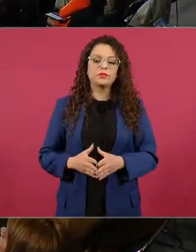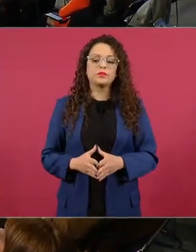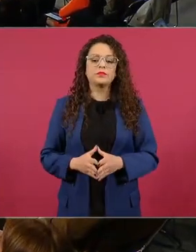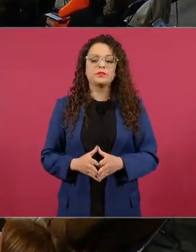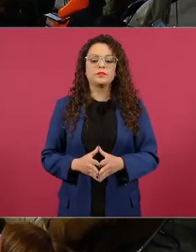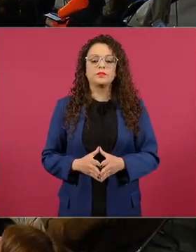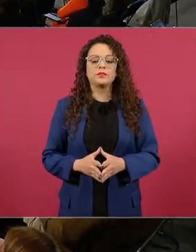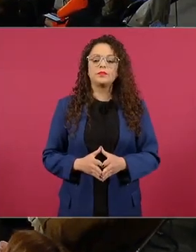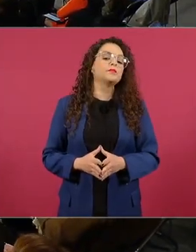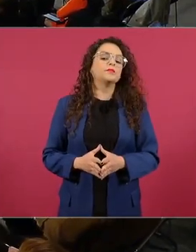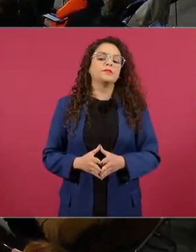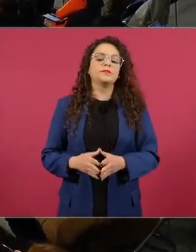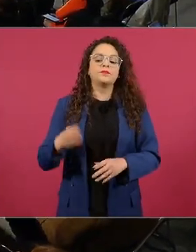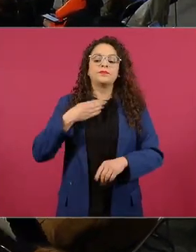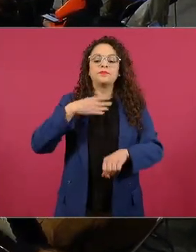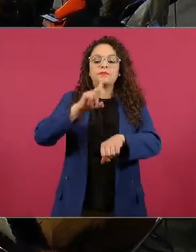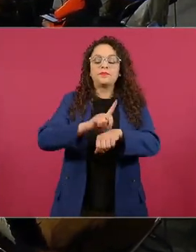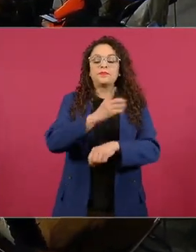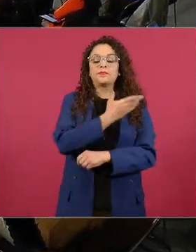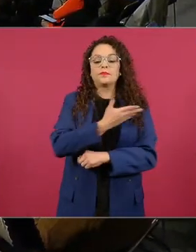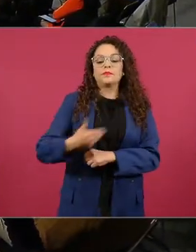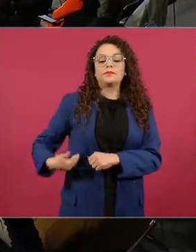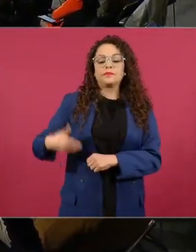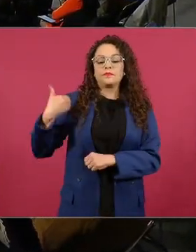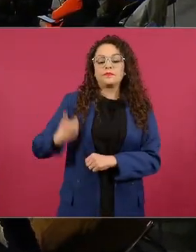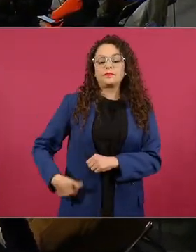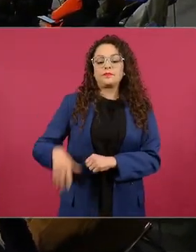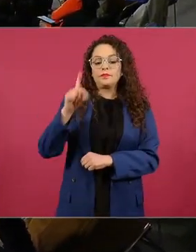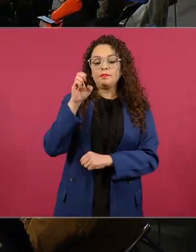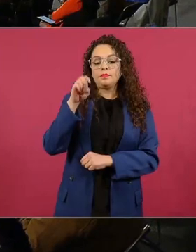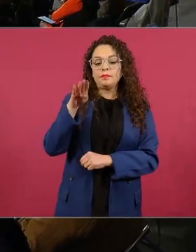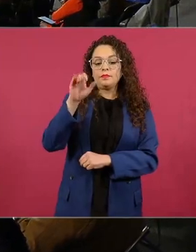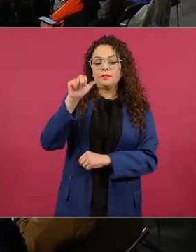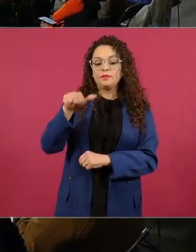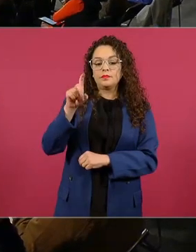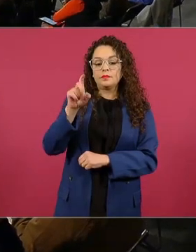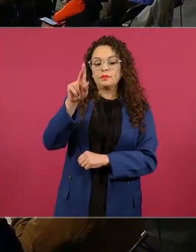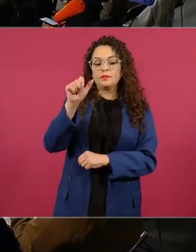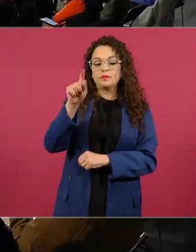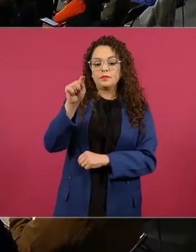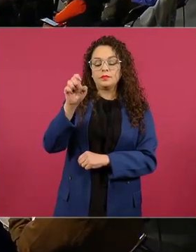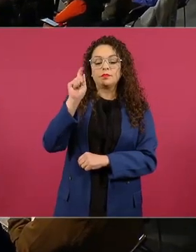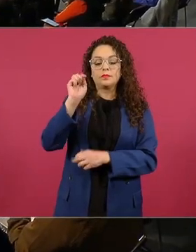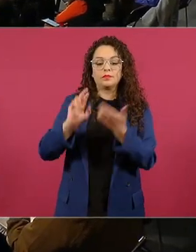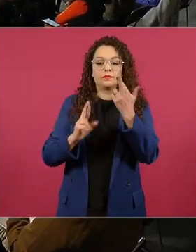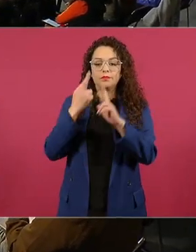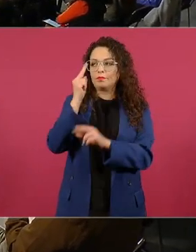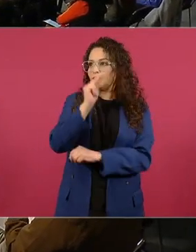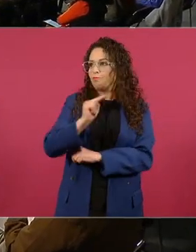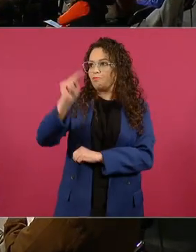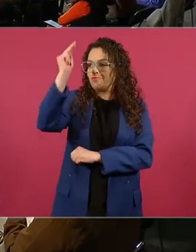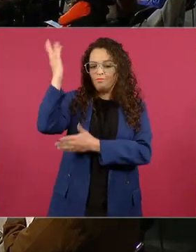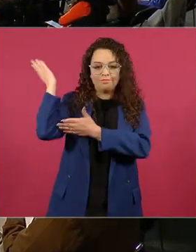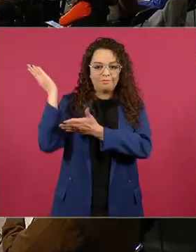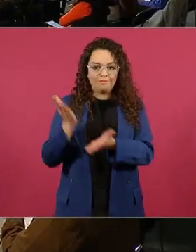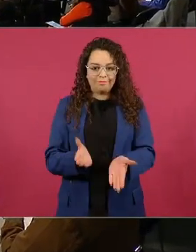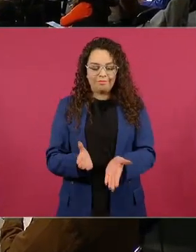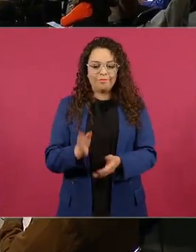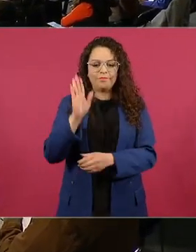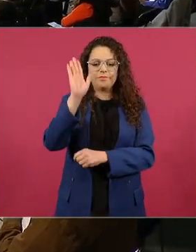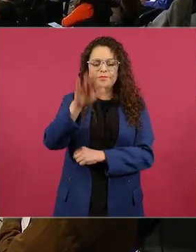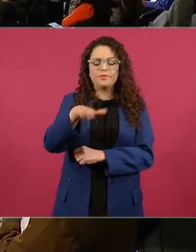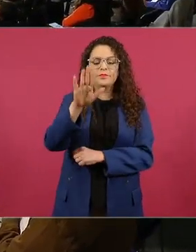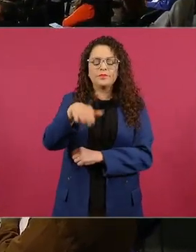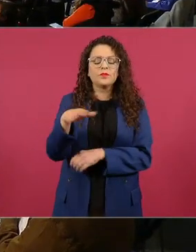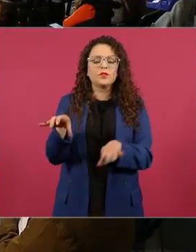buenos días señor presidente Demián Duarte de Sonora Power la revolución que llegó del norte bueno ahorita estaba hablando usted de cómo está crispado